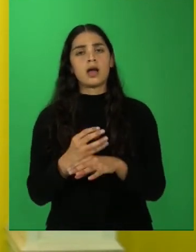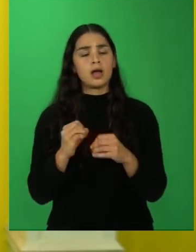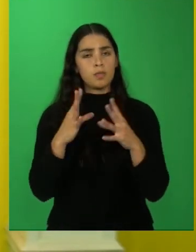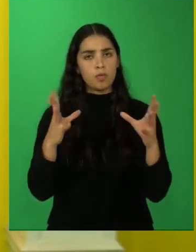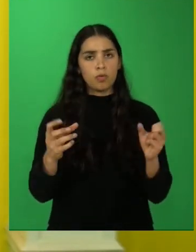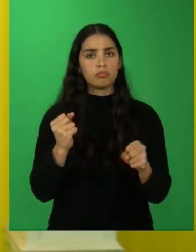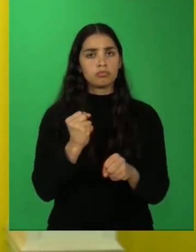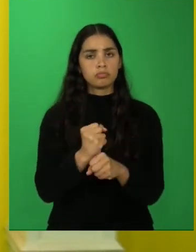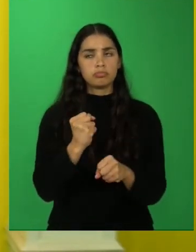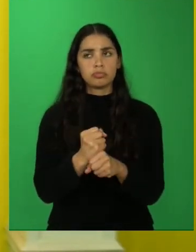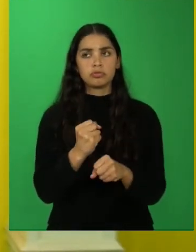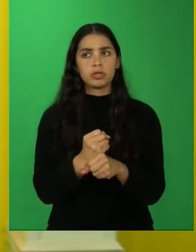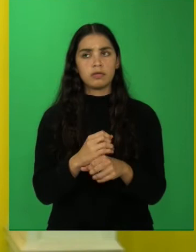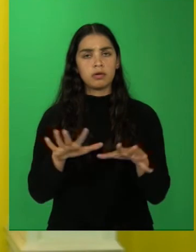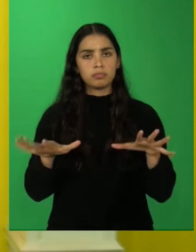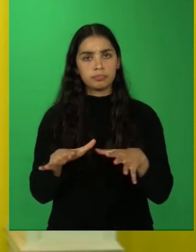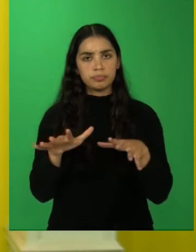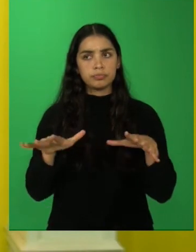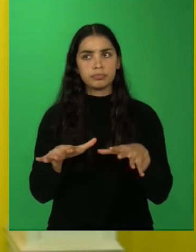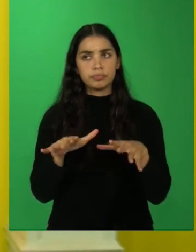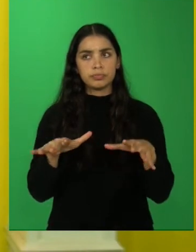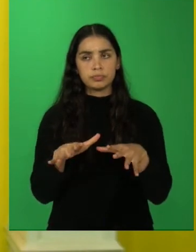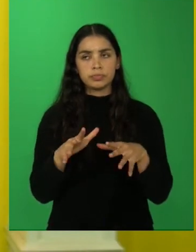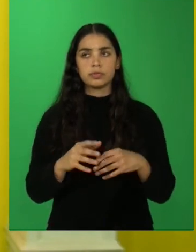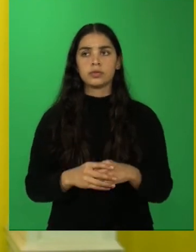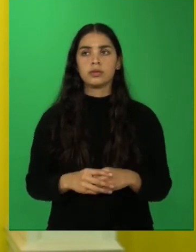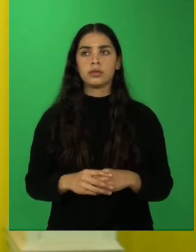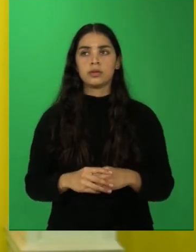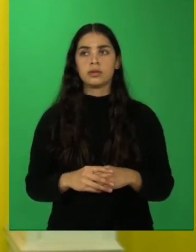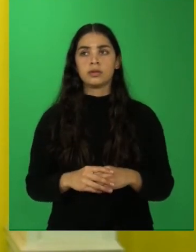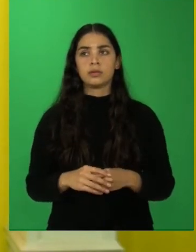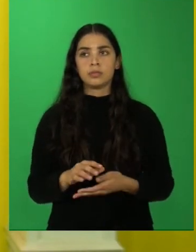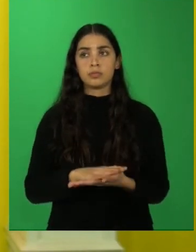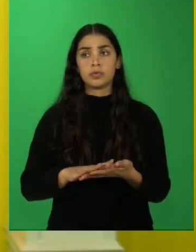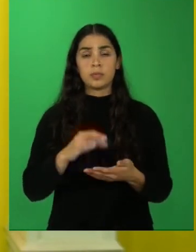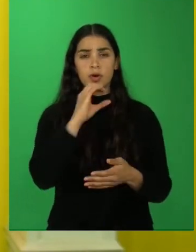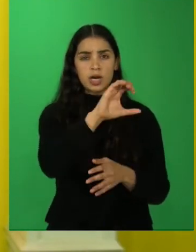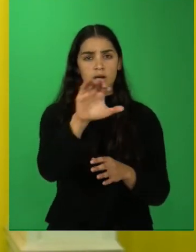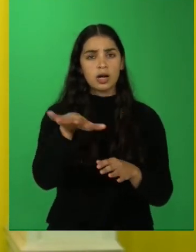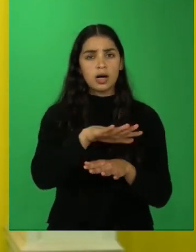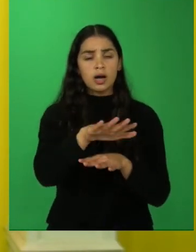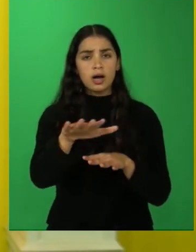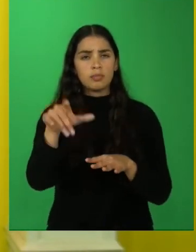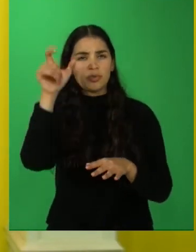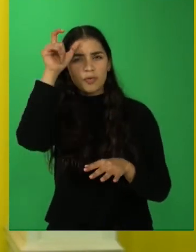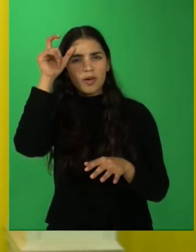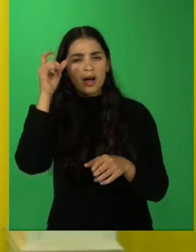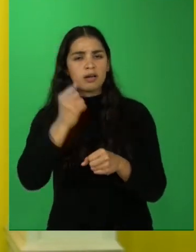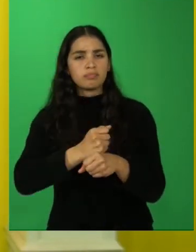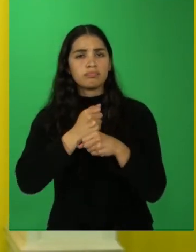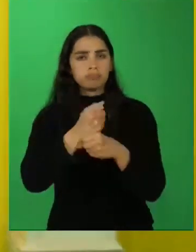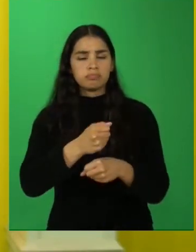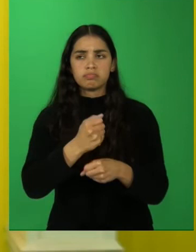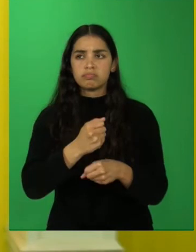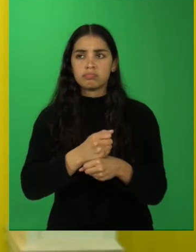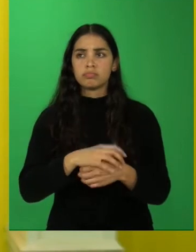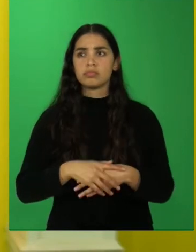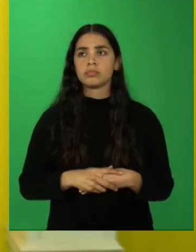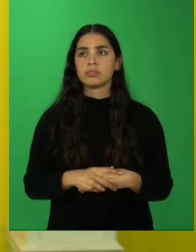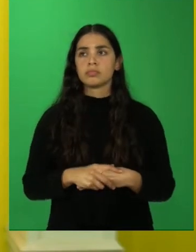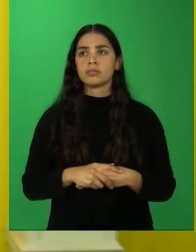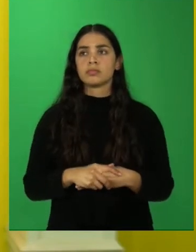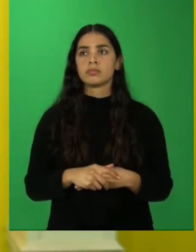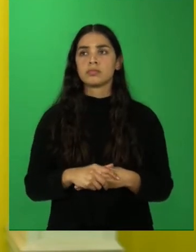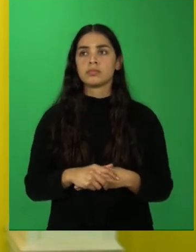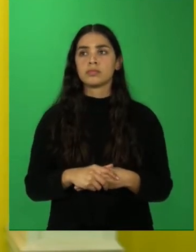hace referencia a la actividad ovina. Y acá tenemos paisajes, ¿cierto?, que cada vez va disminuyendo